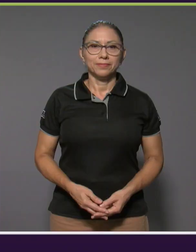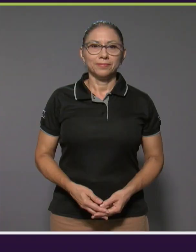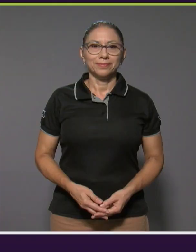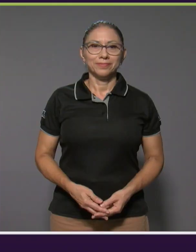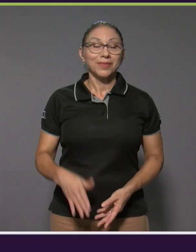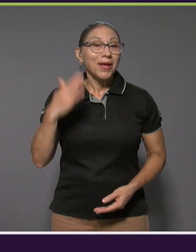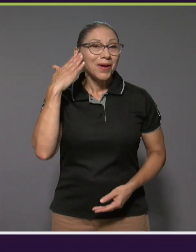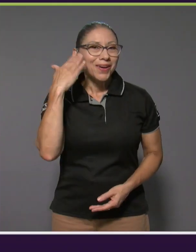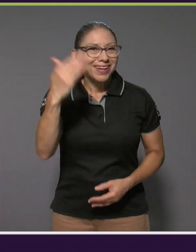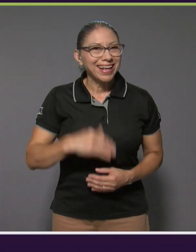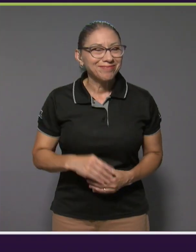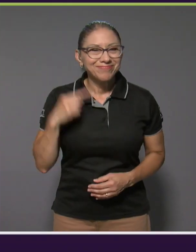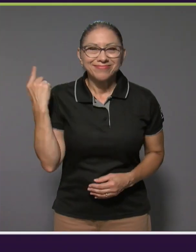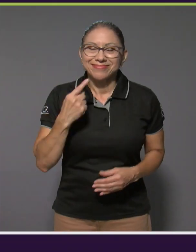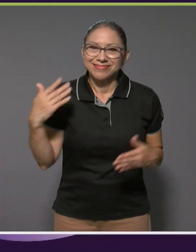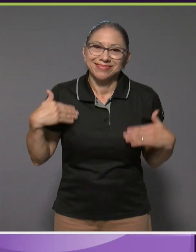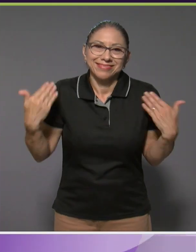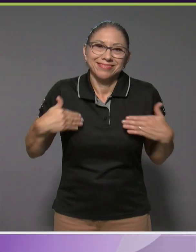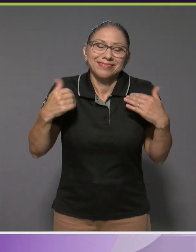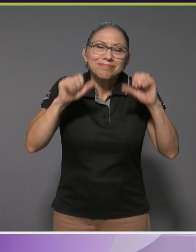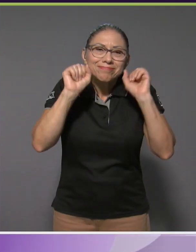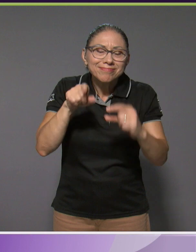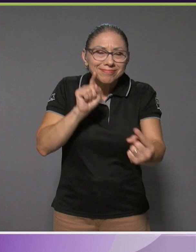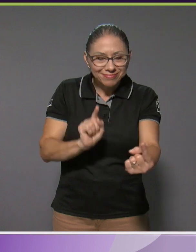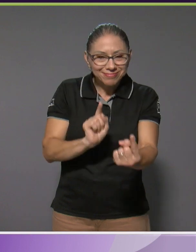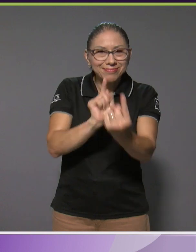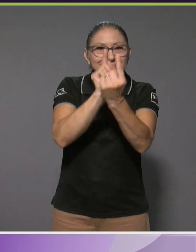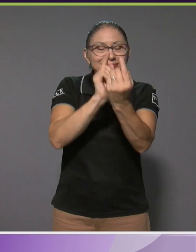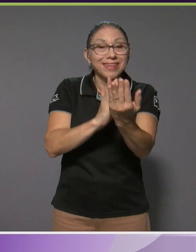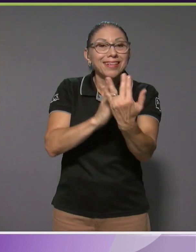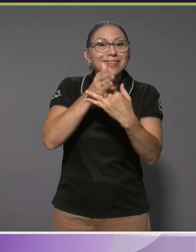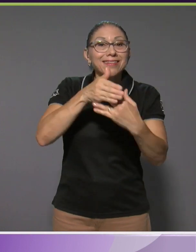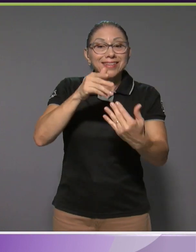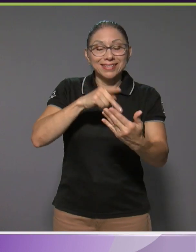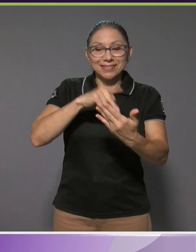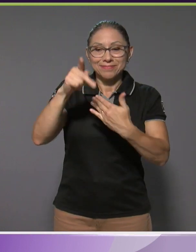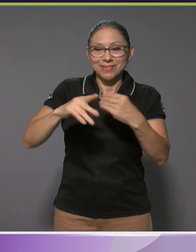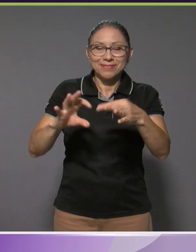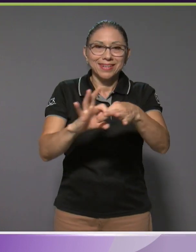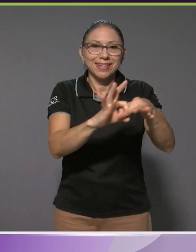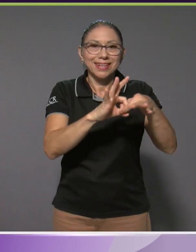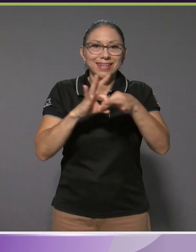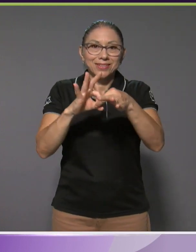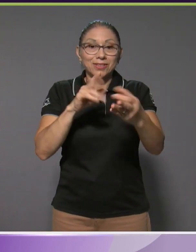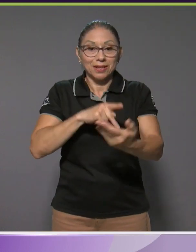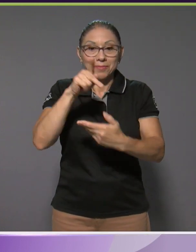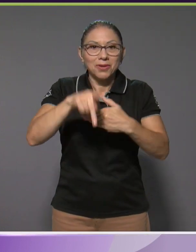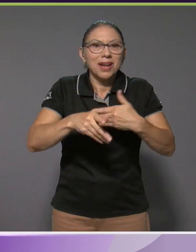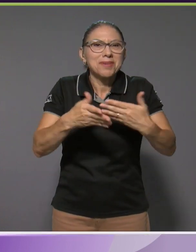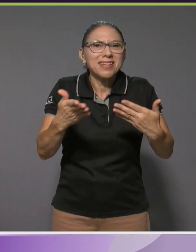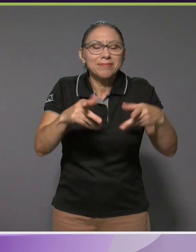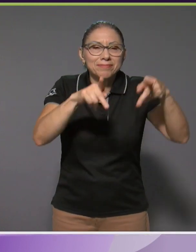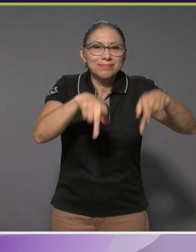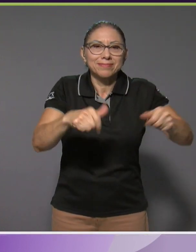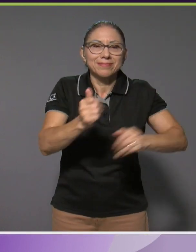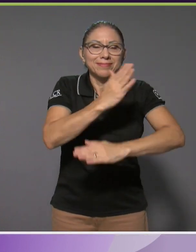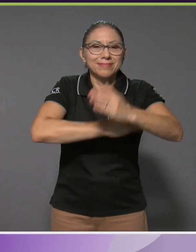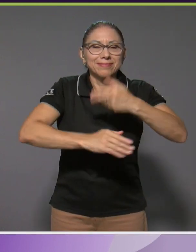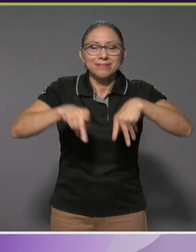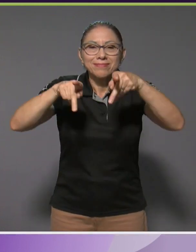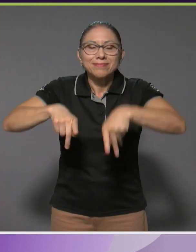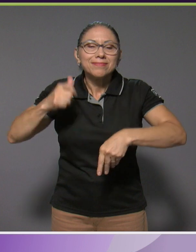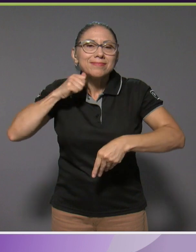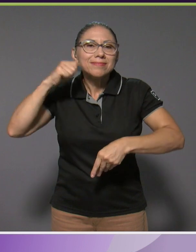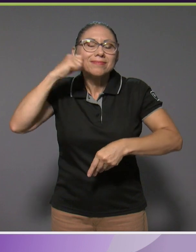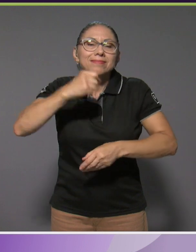Hola, siempre es una gran alegría poder encontrarnos a través de Nexos, el programa de la inclusión de las personas con discapacidad y